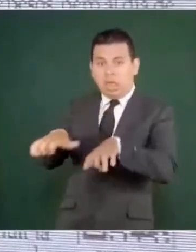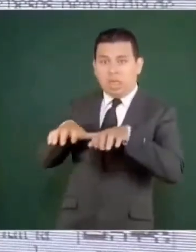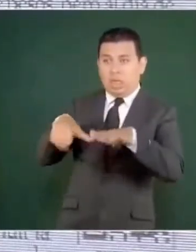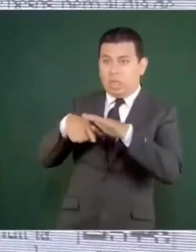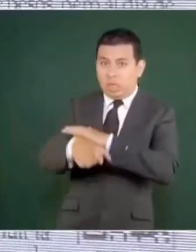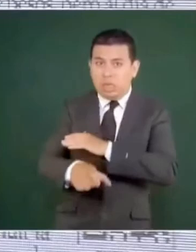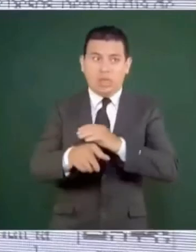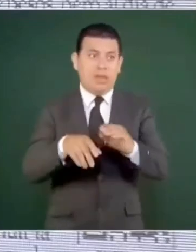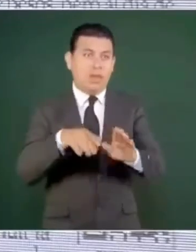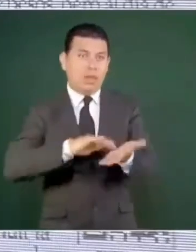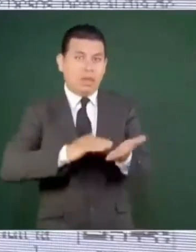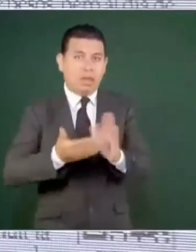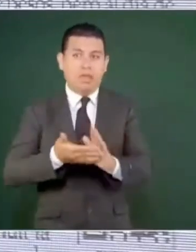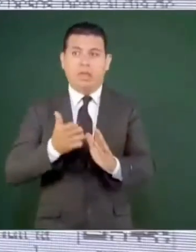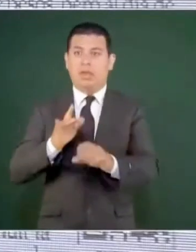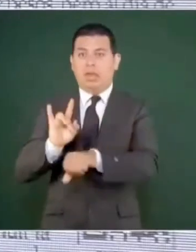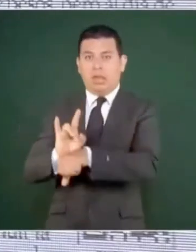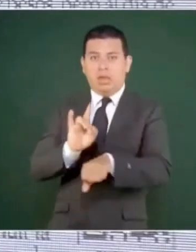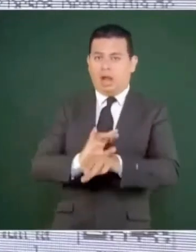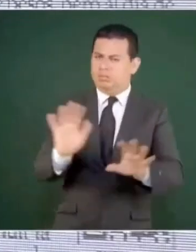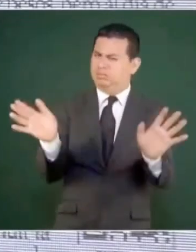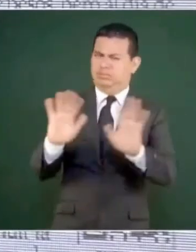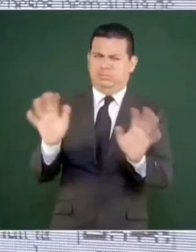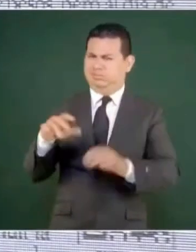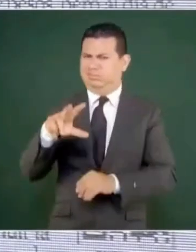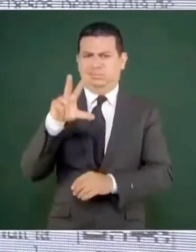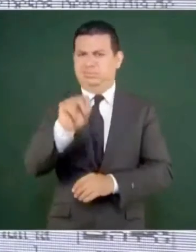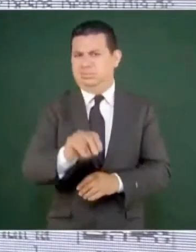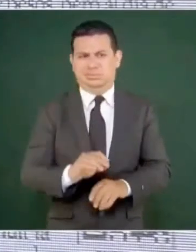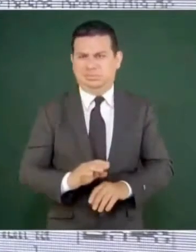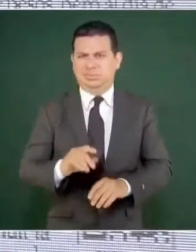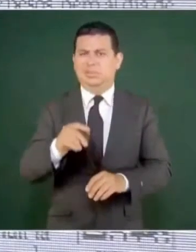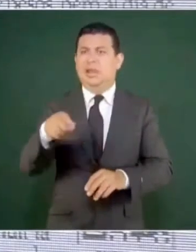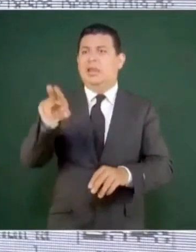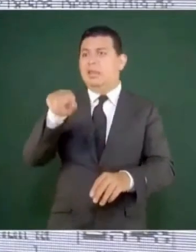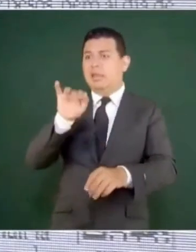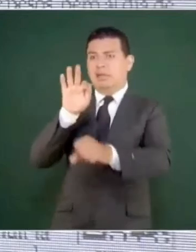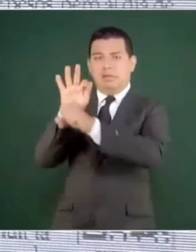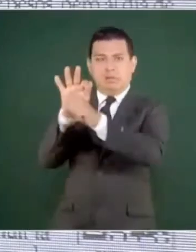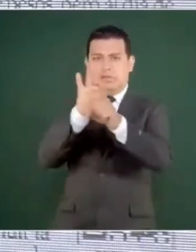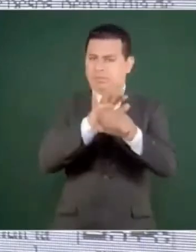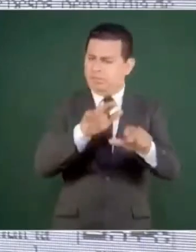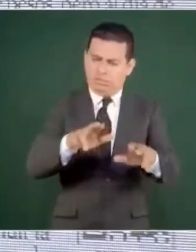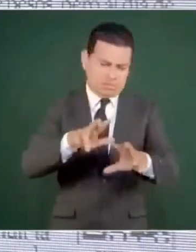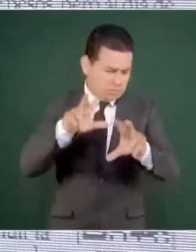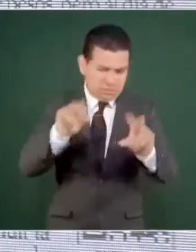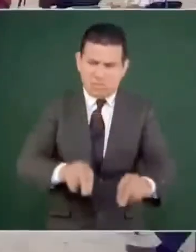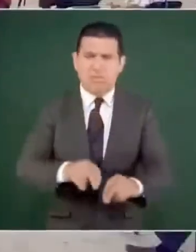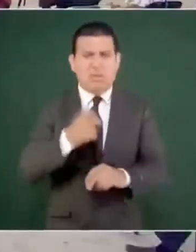o sea, no es